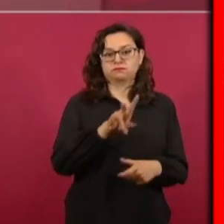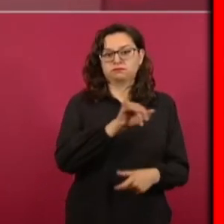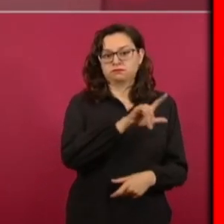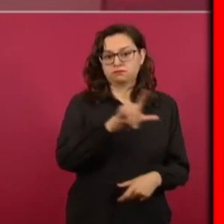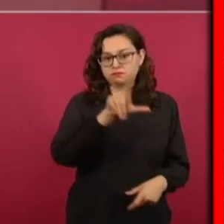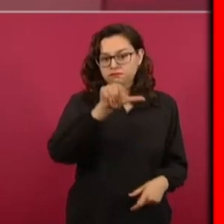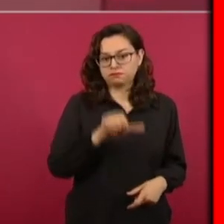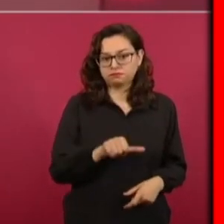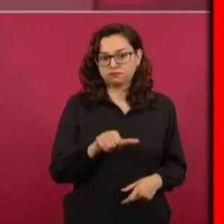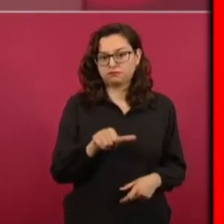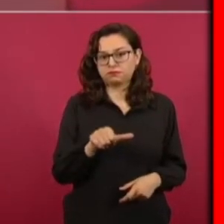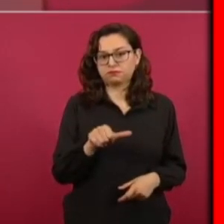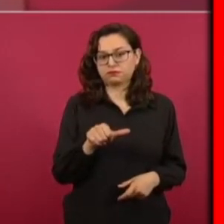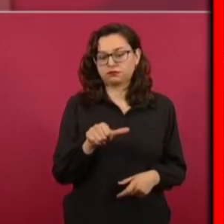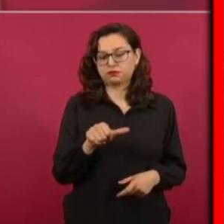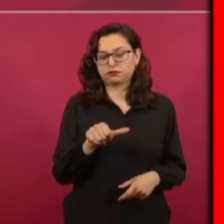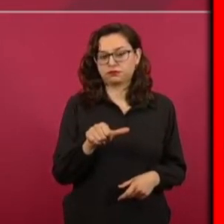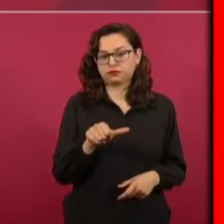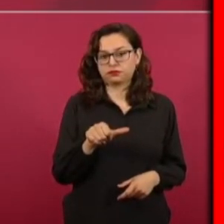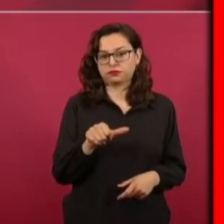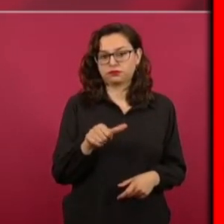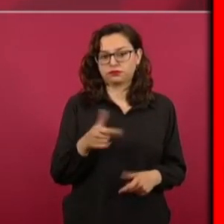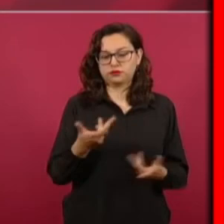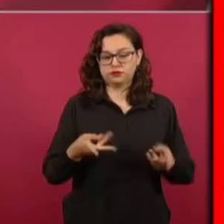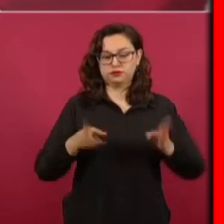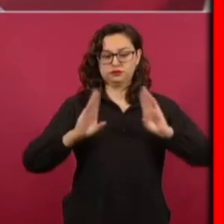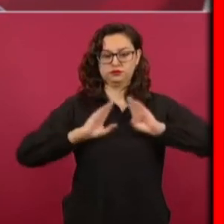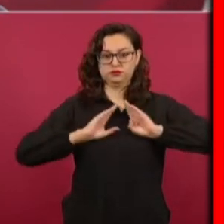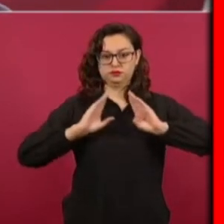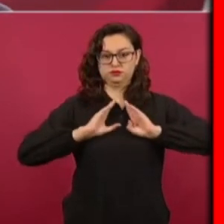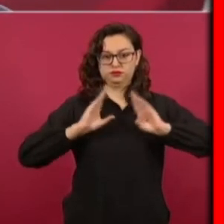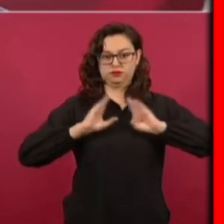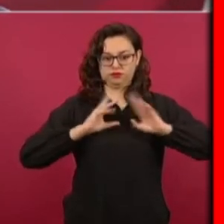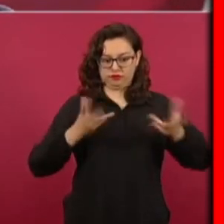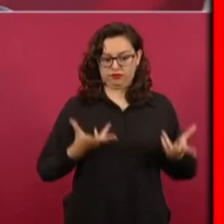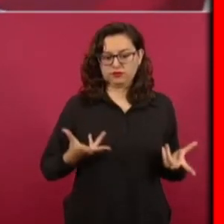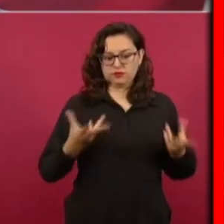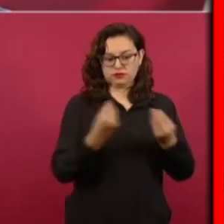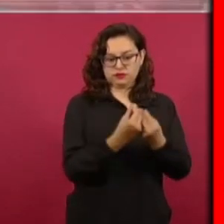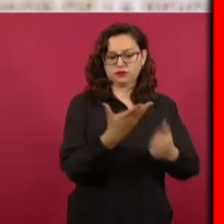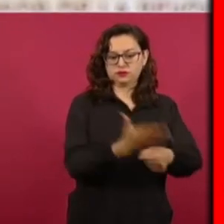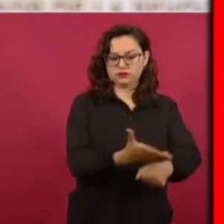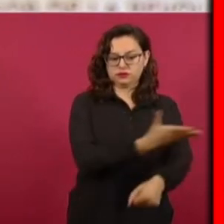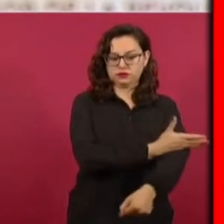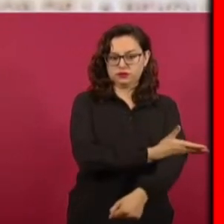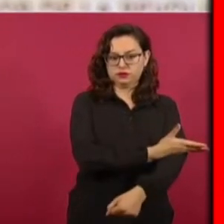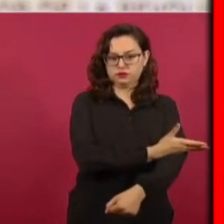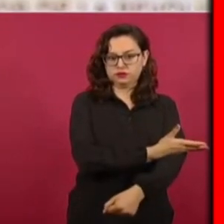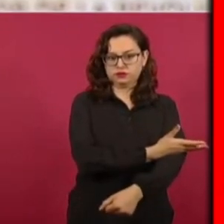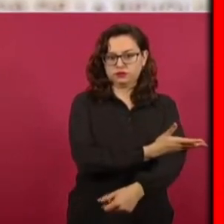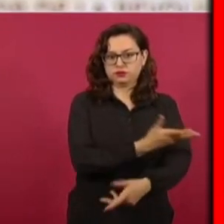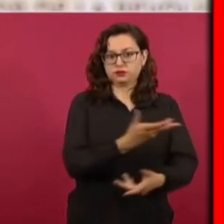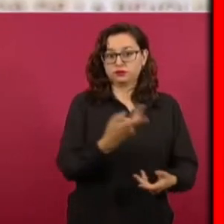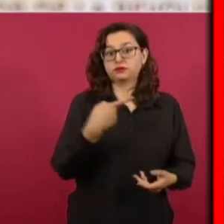a el ejército maderista encabezado por Huerta